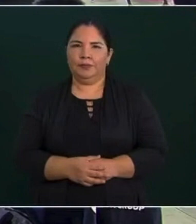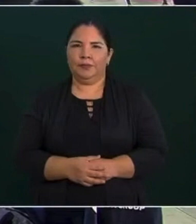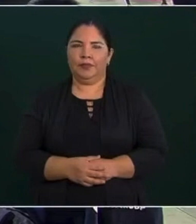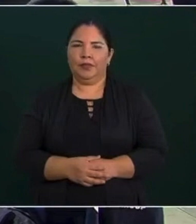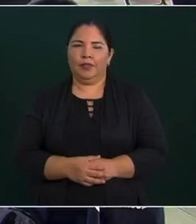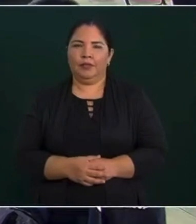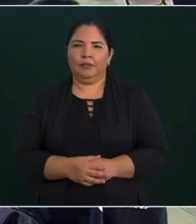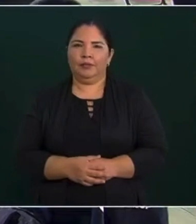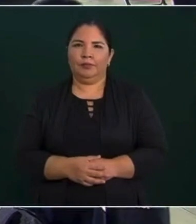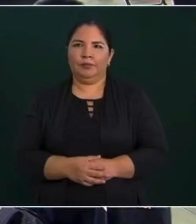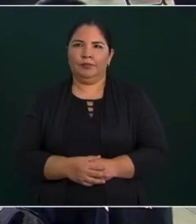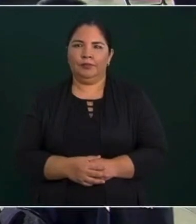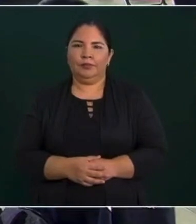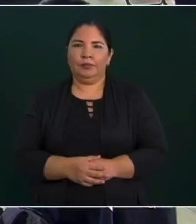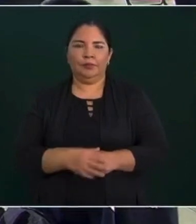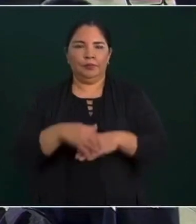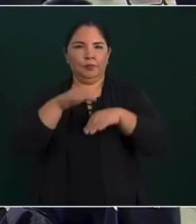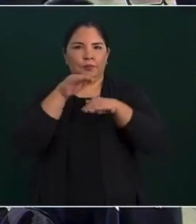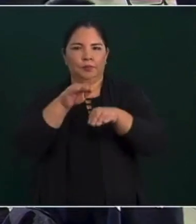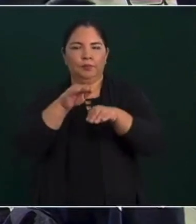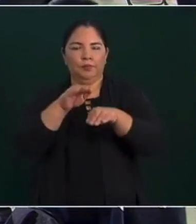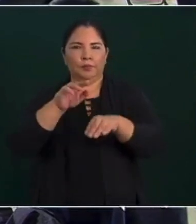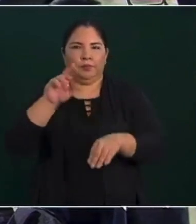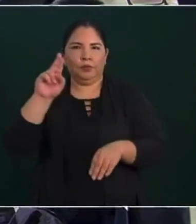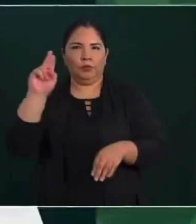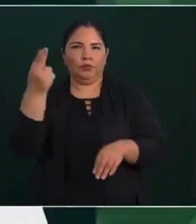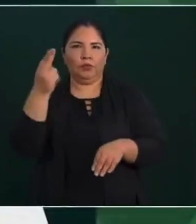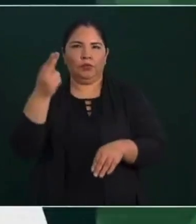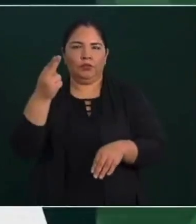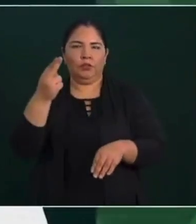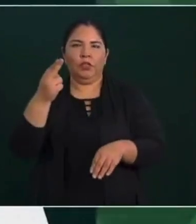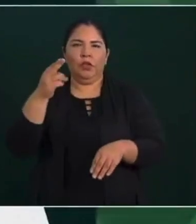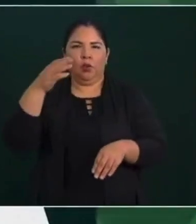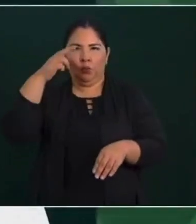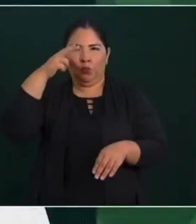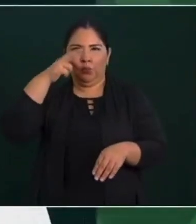Sistema de Universidades Buenos Aires, Benito Juárez.